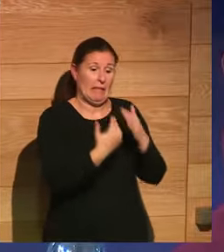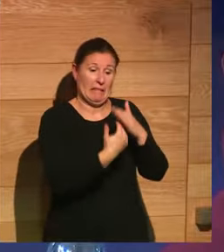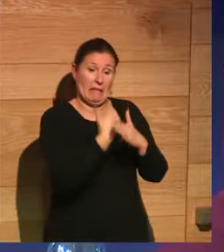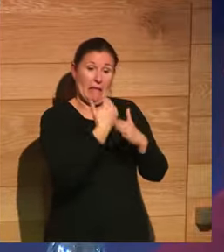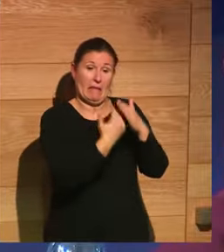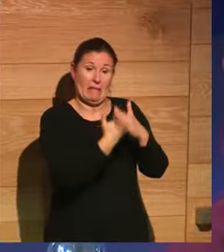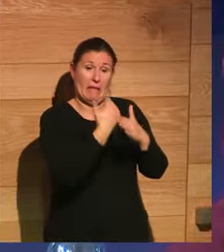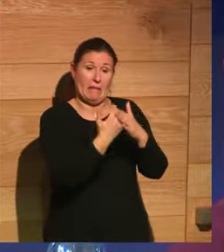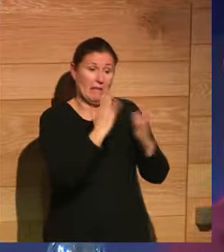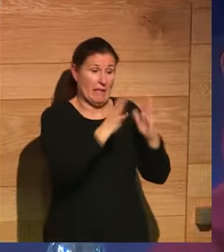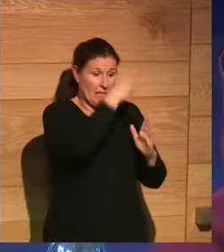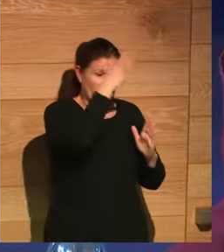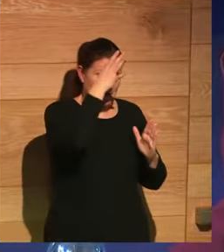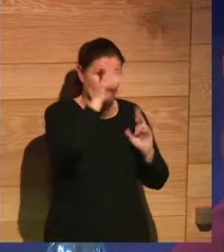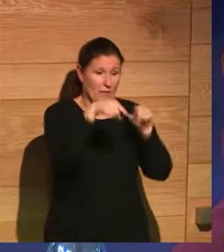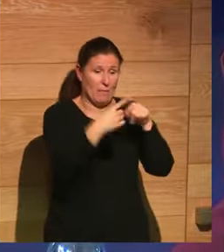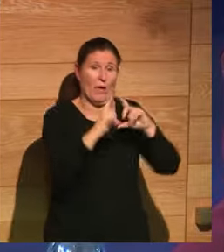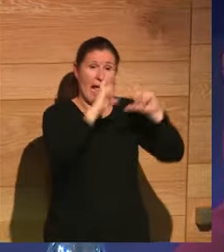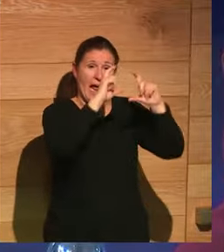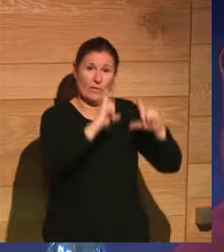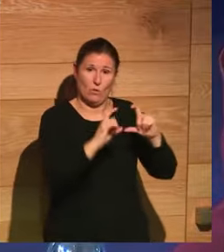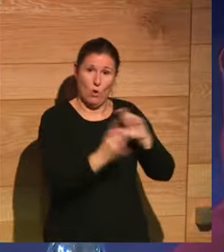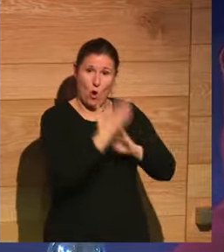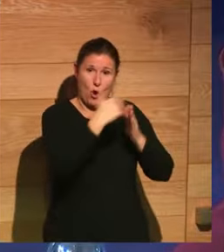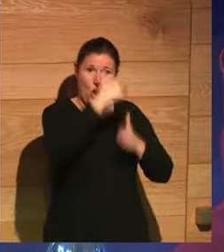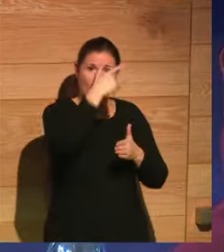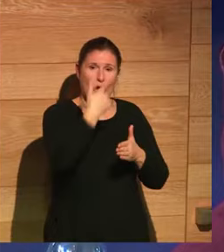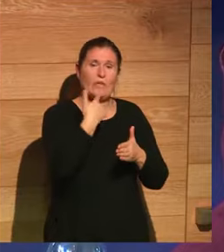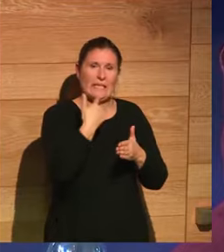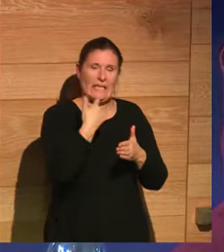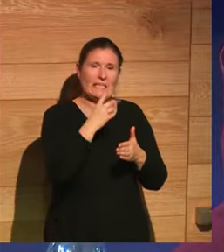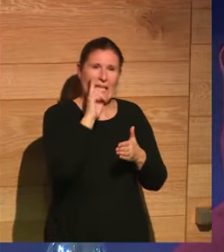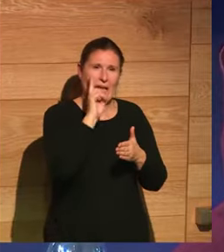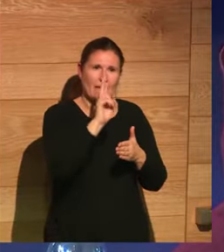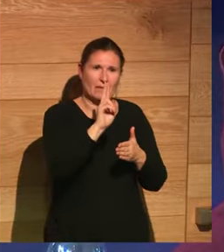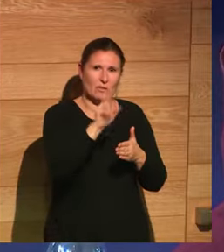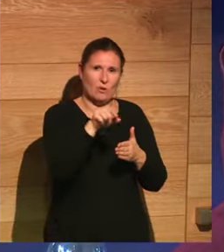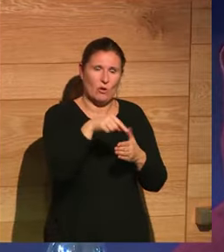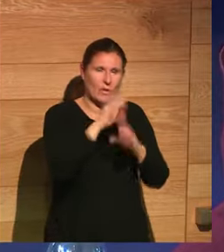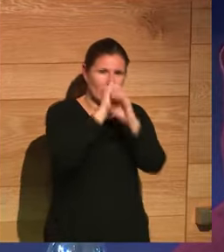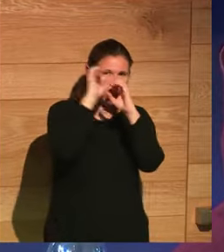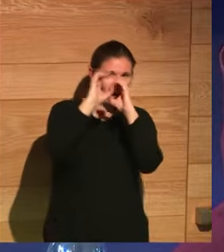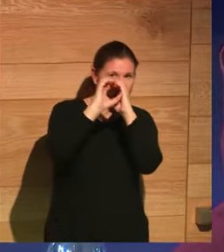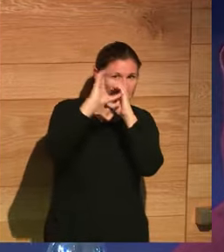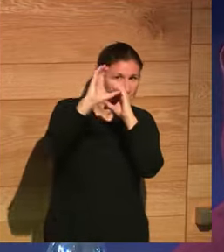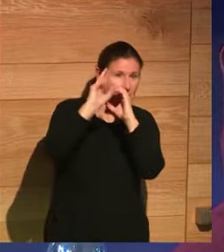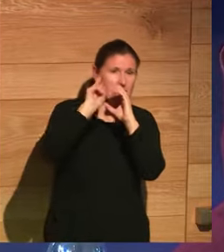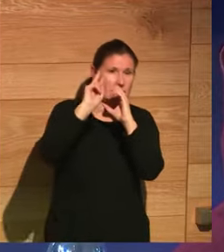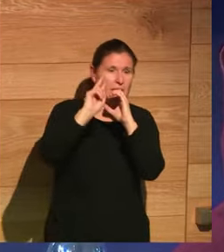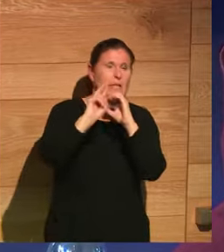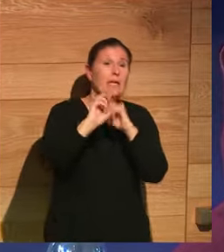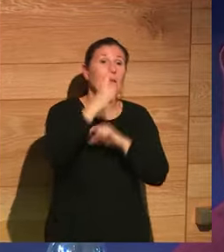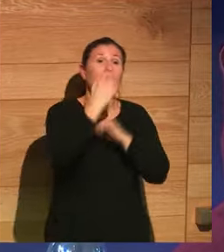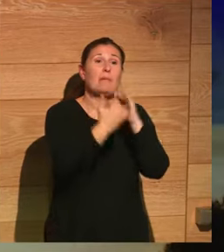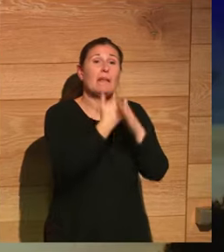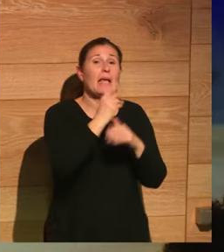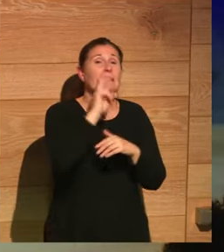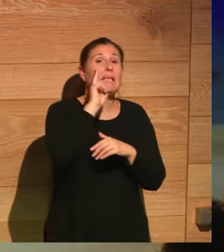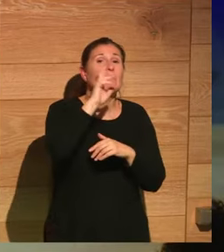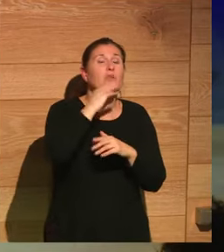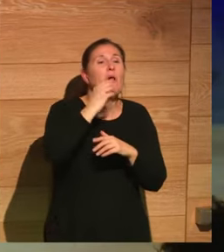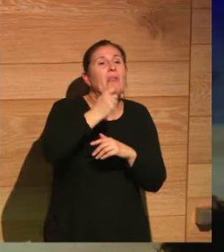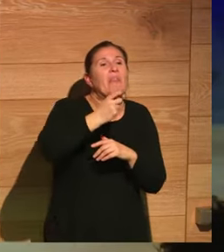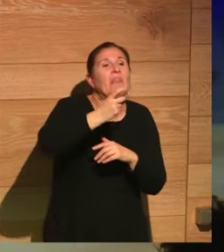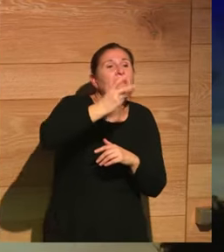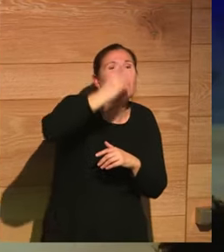días de ese verano fueron apareciendo unos artículos en los que se contaba que se había visto con ese telescopio. El primer día se habían visto unos